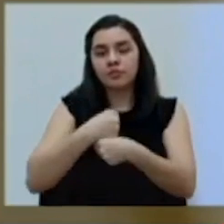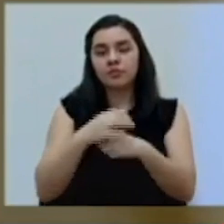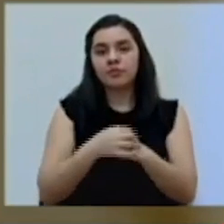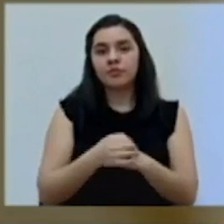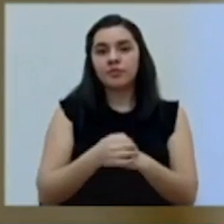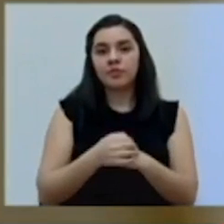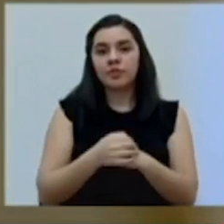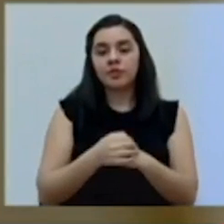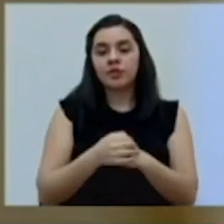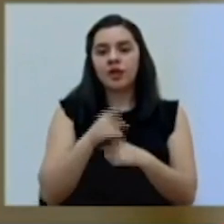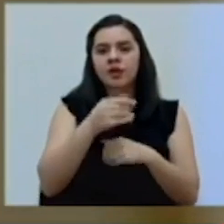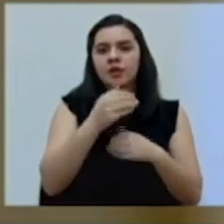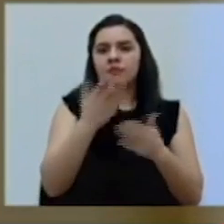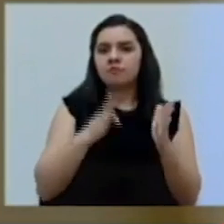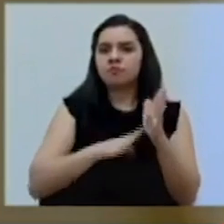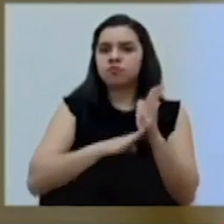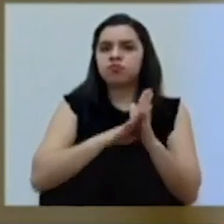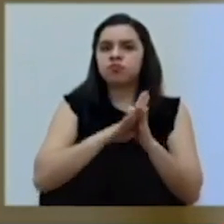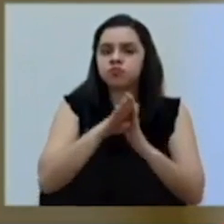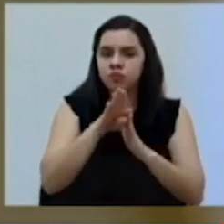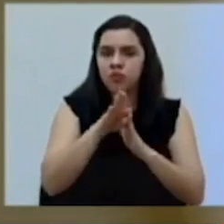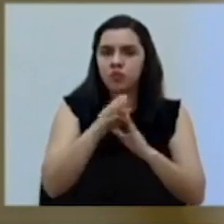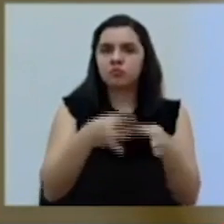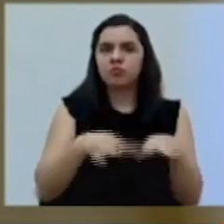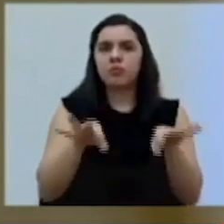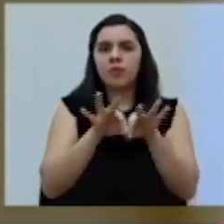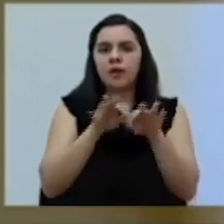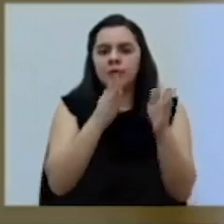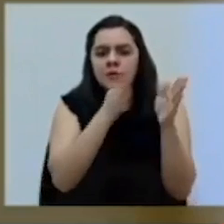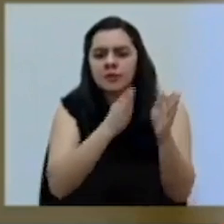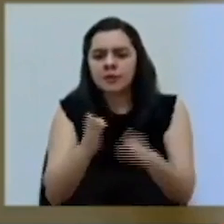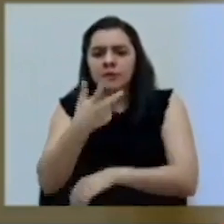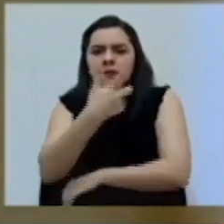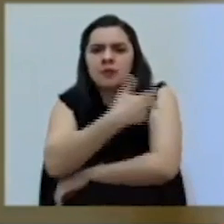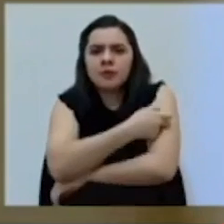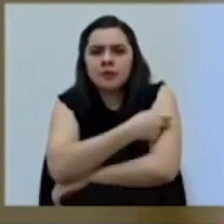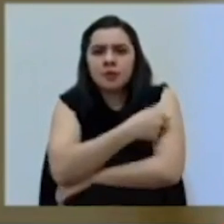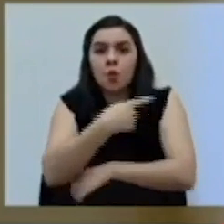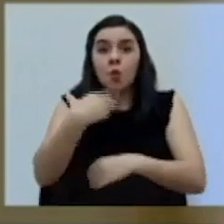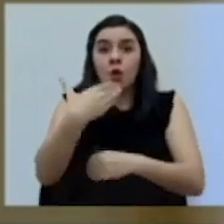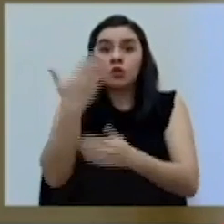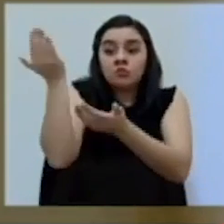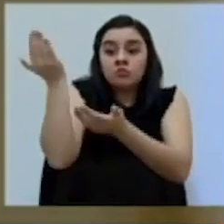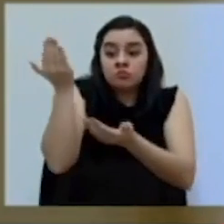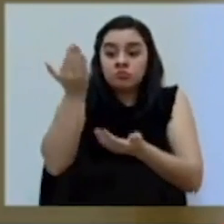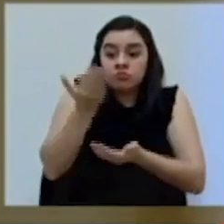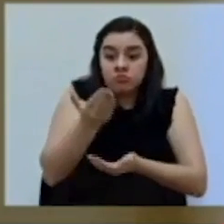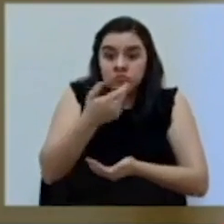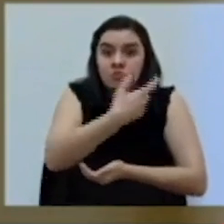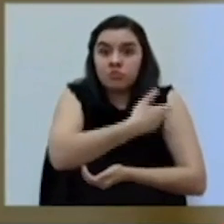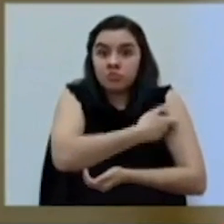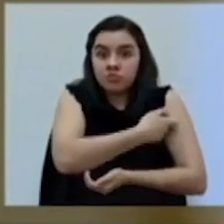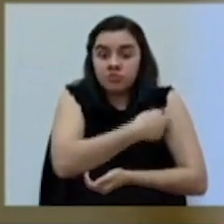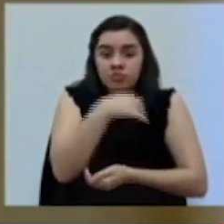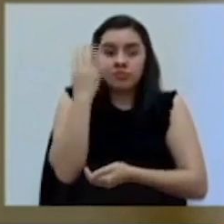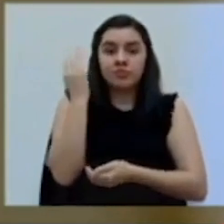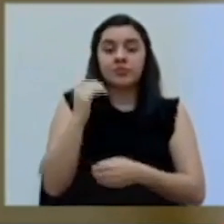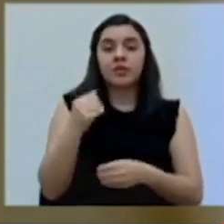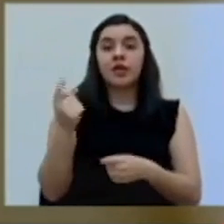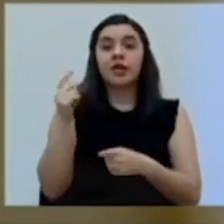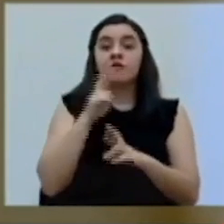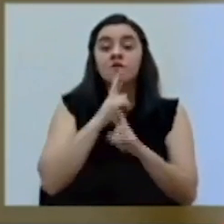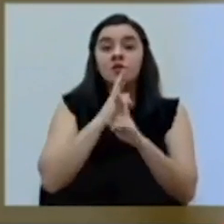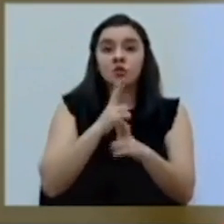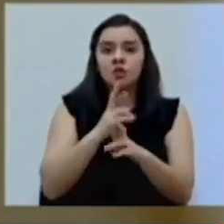Este es un avance muy importante en la tarea de prepararnos para vacunar a la población cuando las vacunas estén disponibles en el mercado. Es